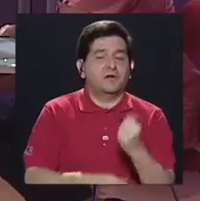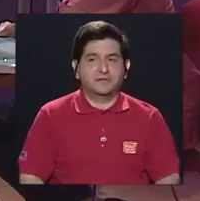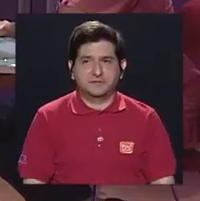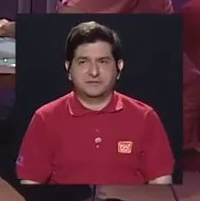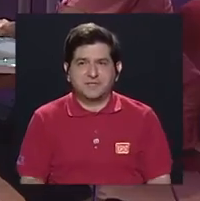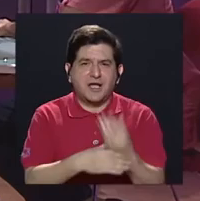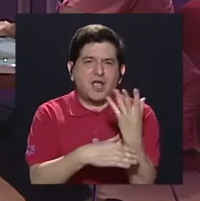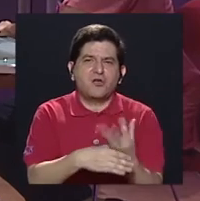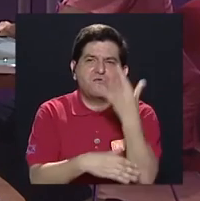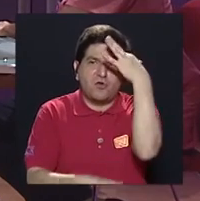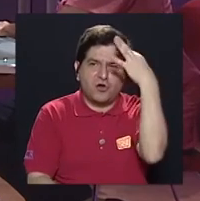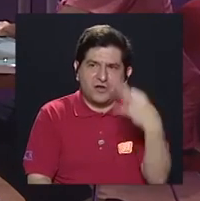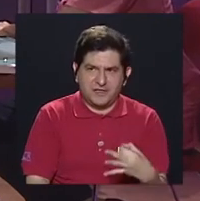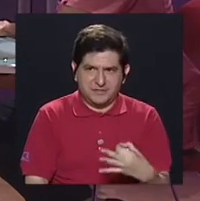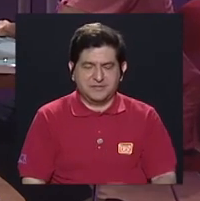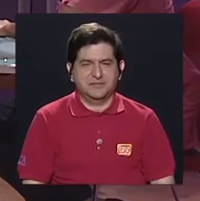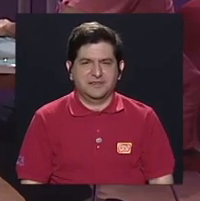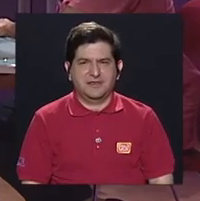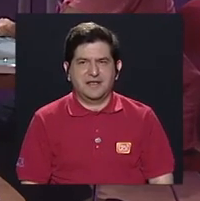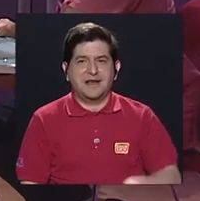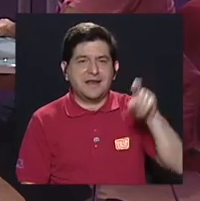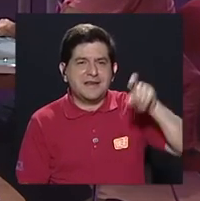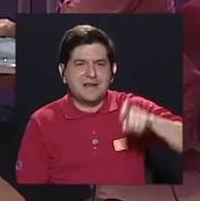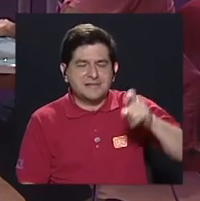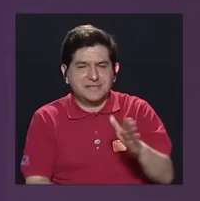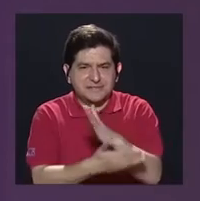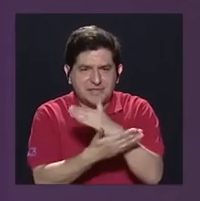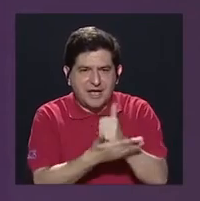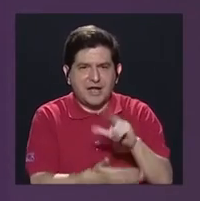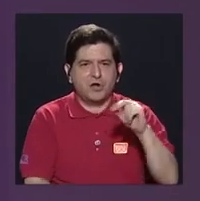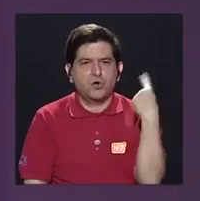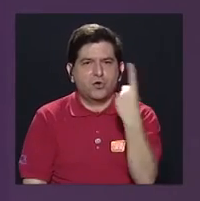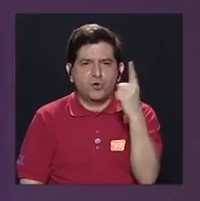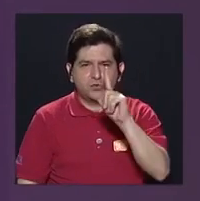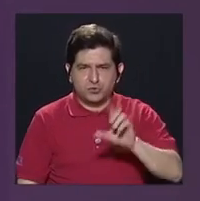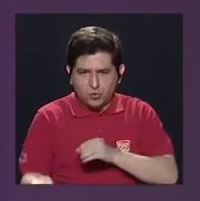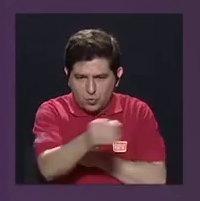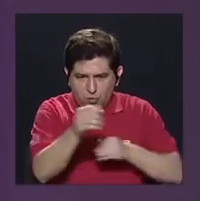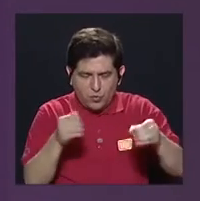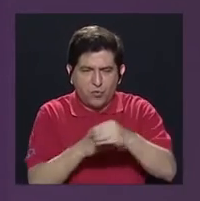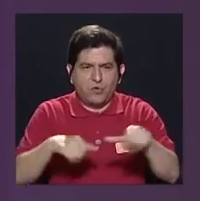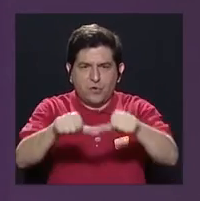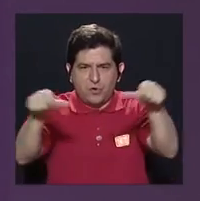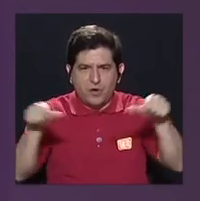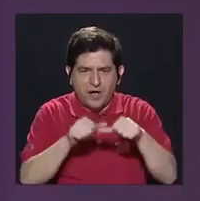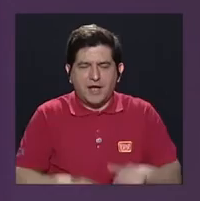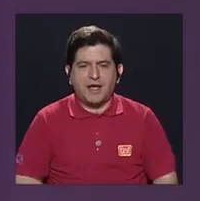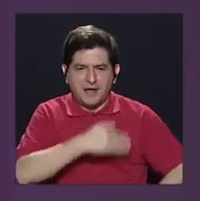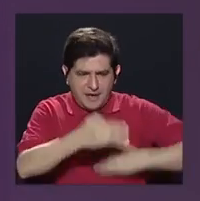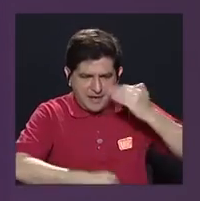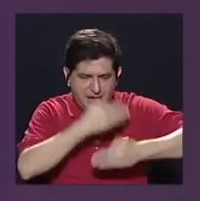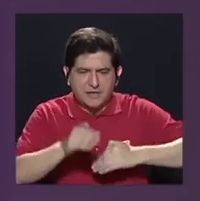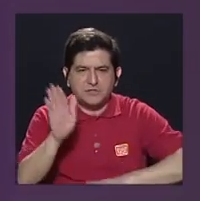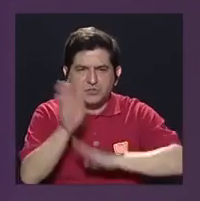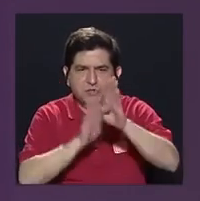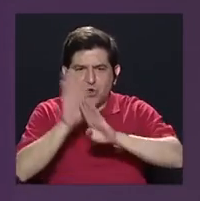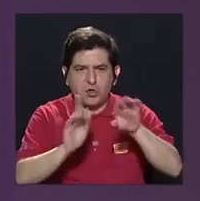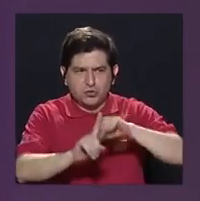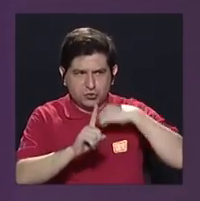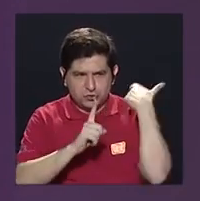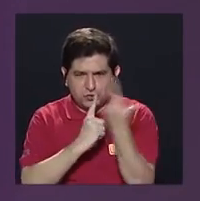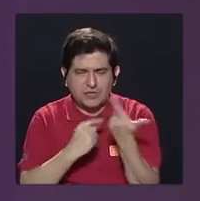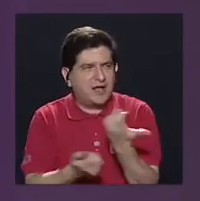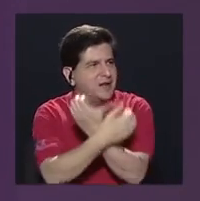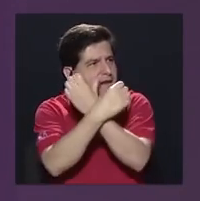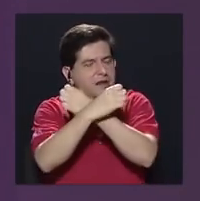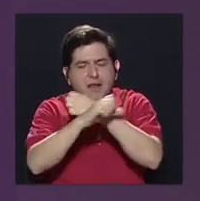Flores creemos que debe ser algo más que una oficina, debe ser un área de gestión y desarrollo social y es